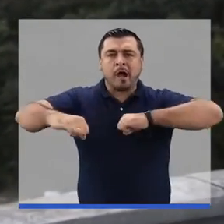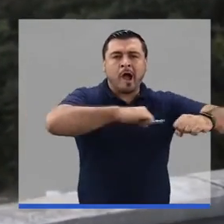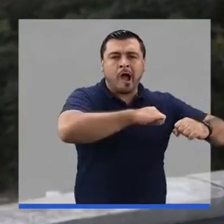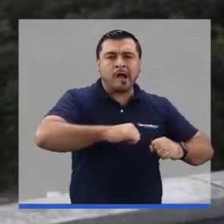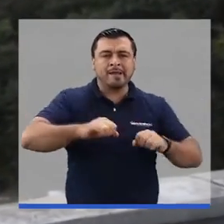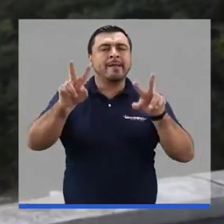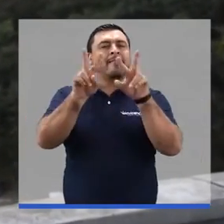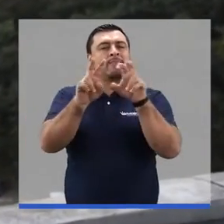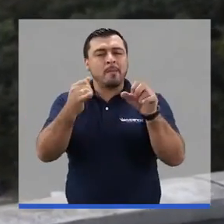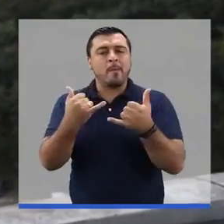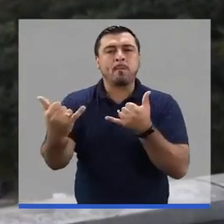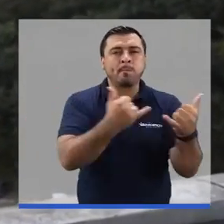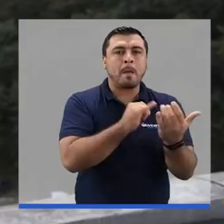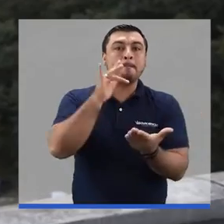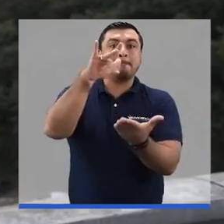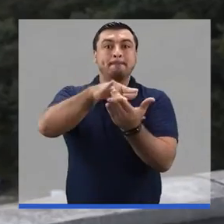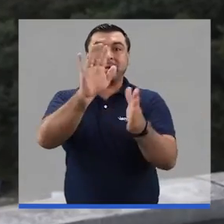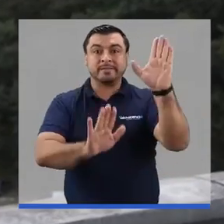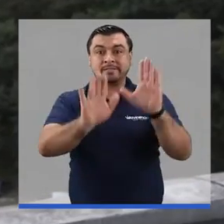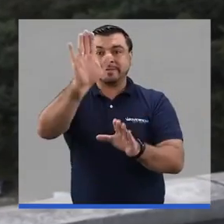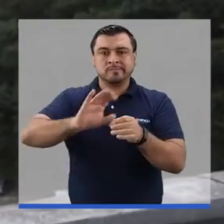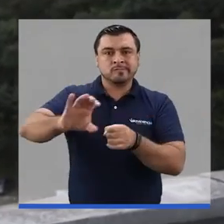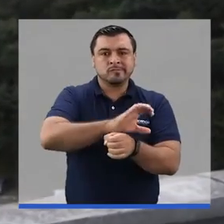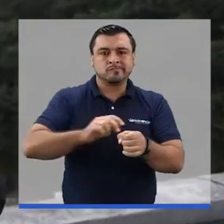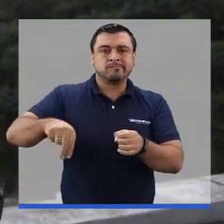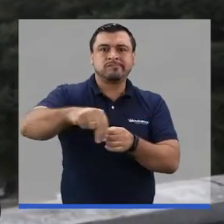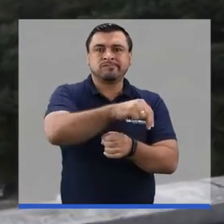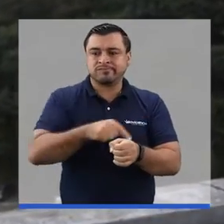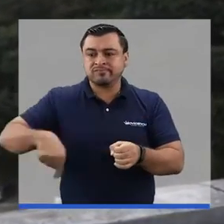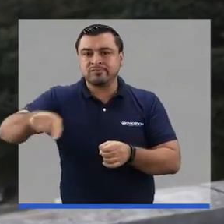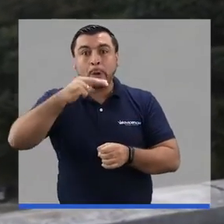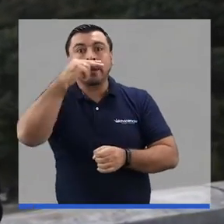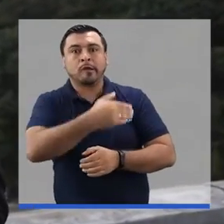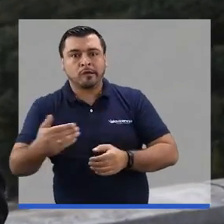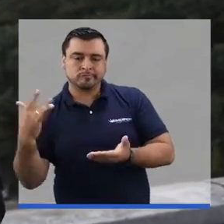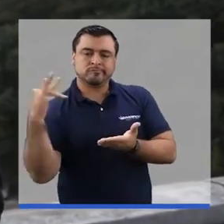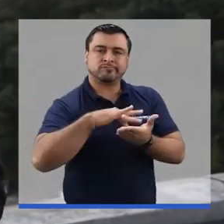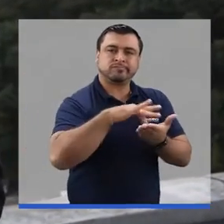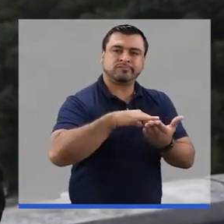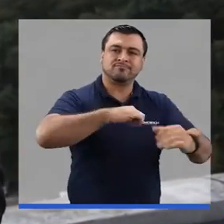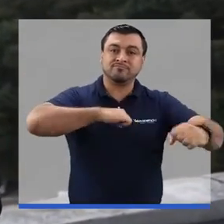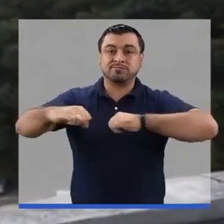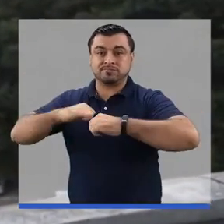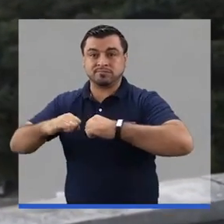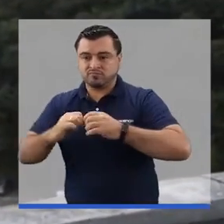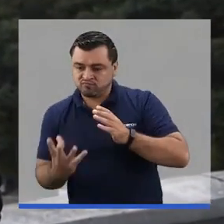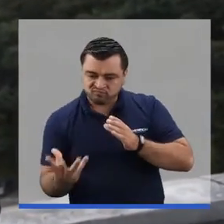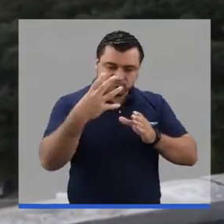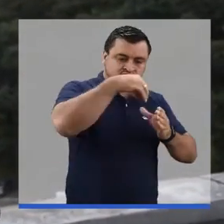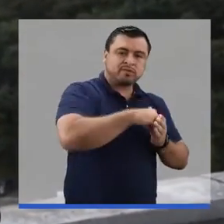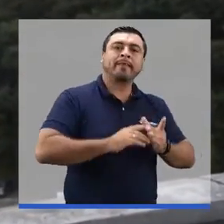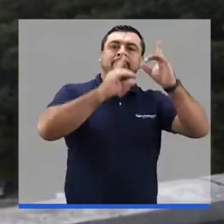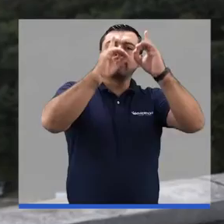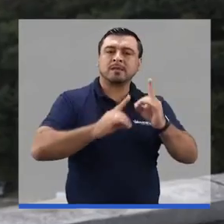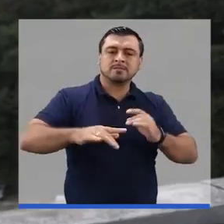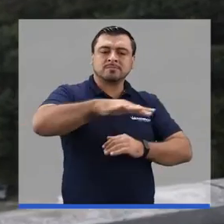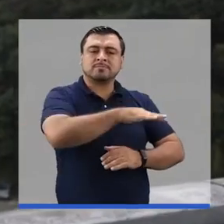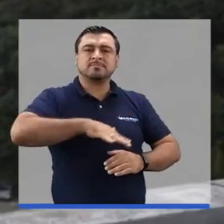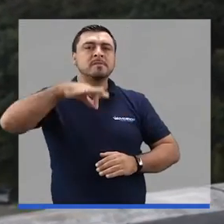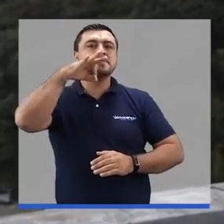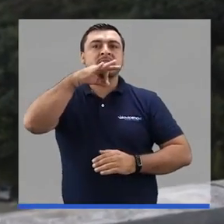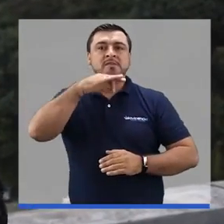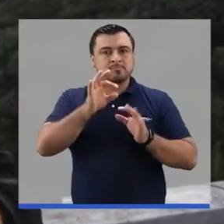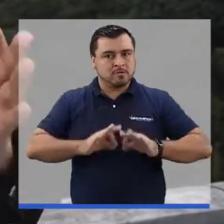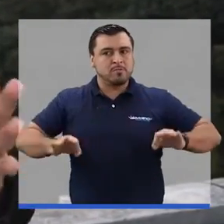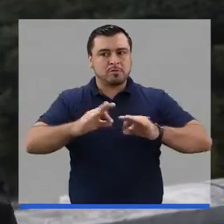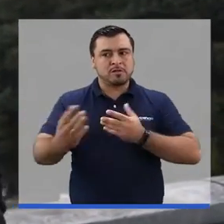mediante todo ese marco participativo que nos permitió llegar a estos resultados que además quieren incluirlos en las decisiones estratégicas